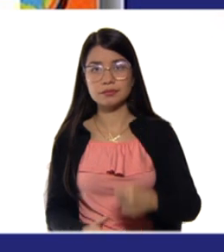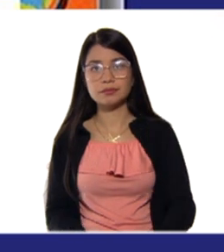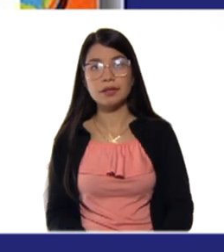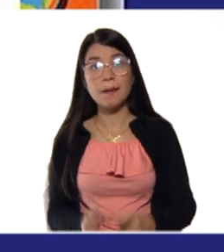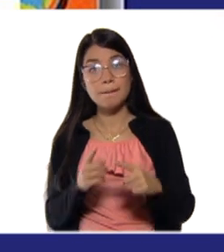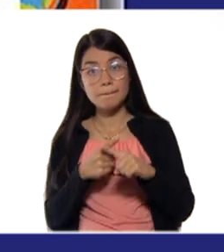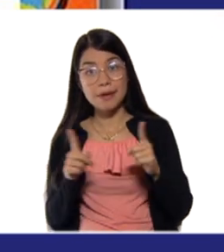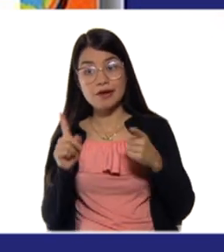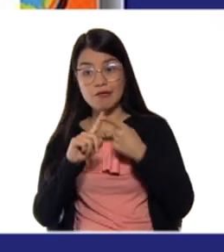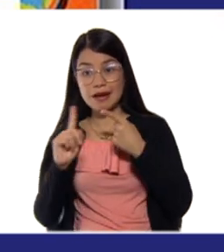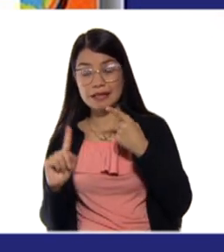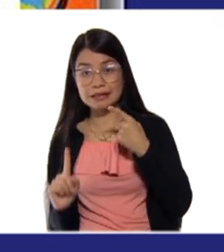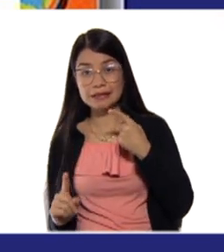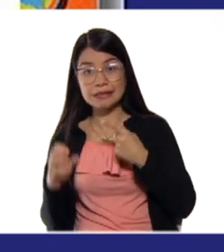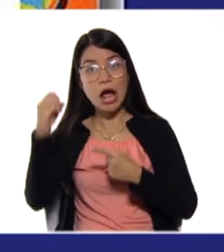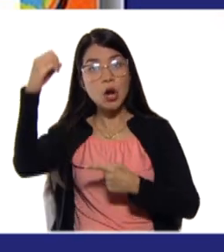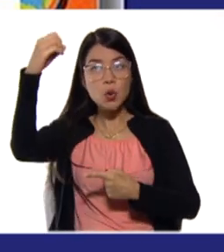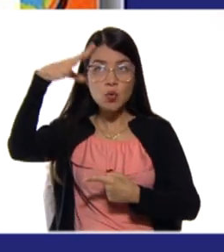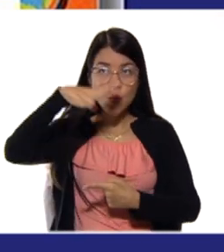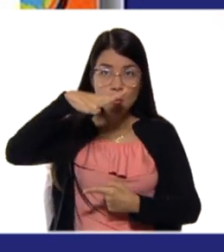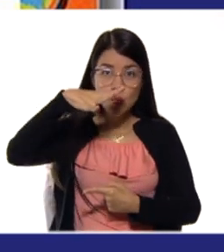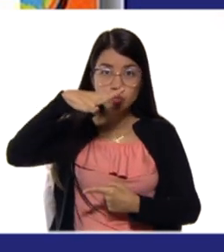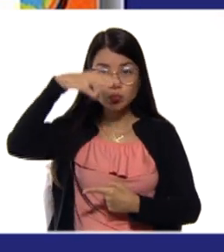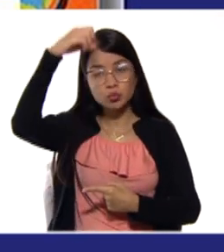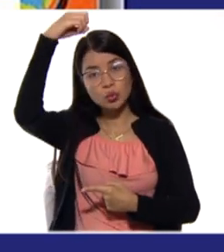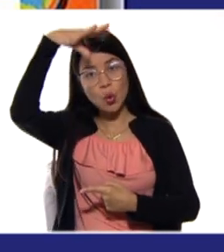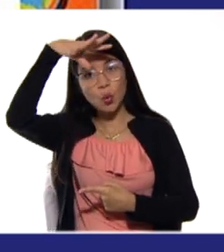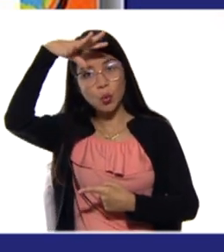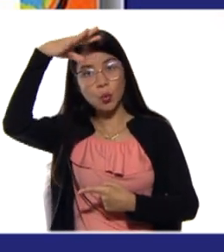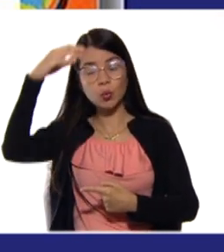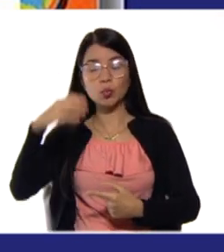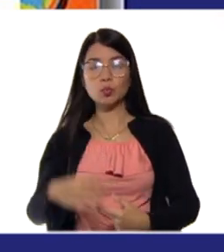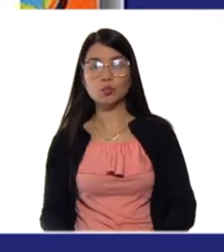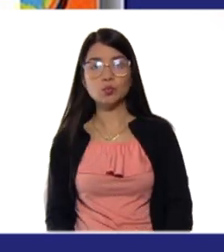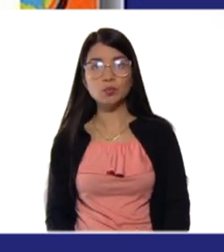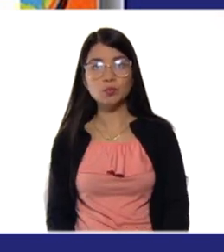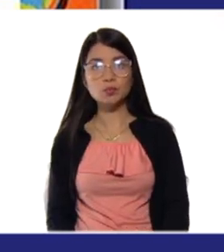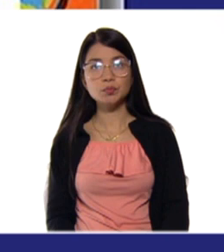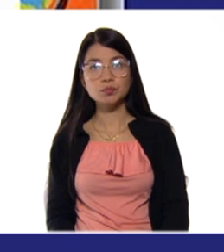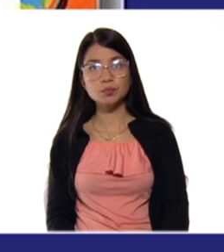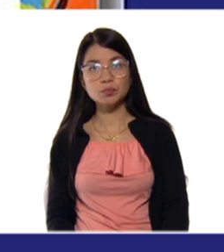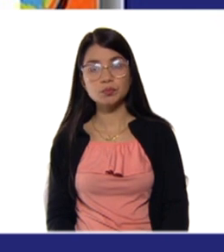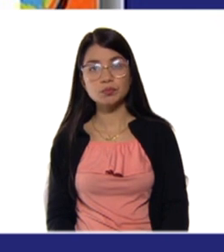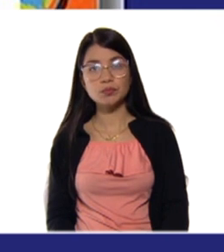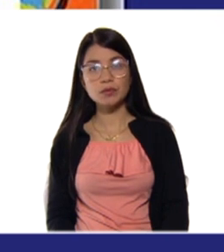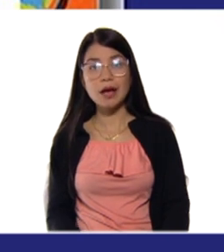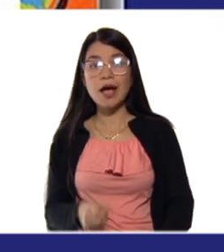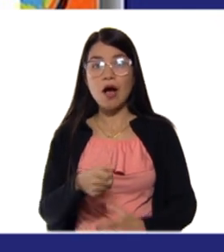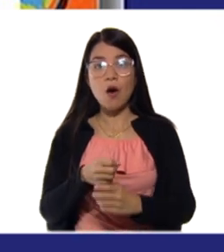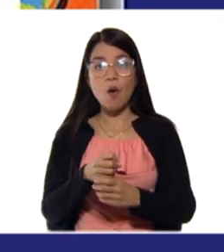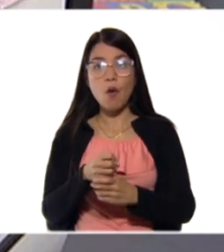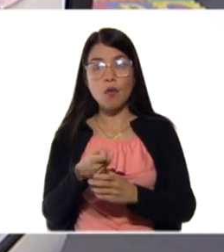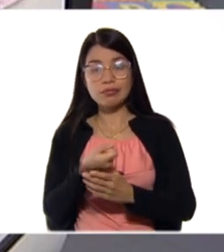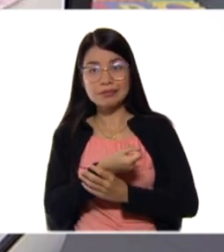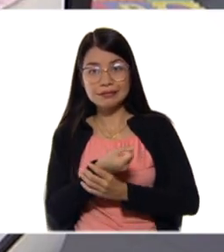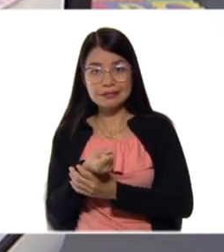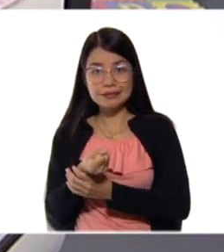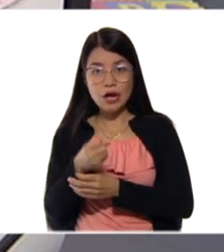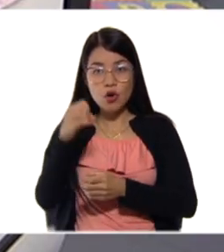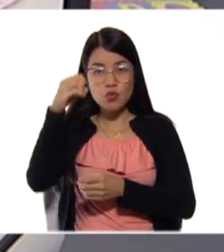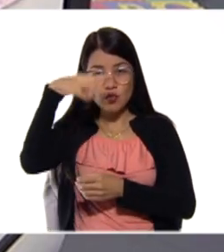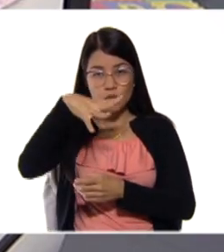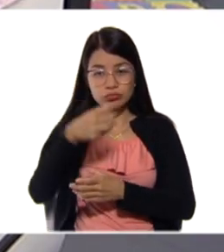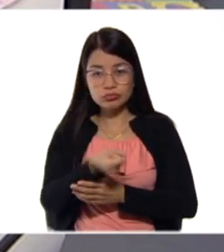en forma de luz? ¿Ok? En una linterna. También puedo tener una